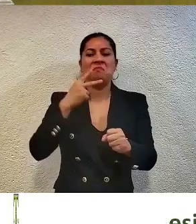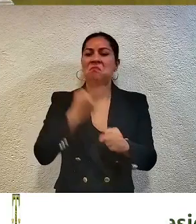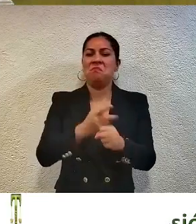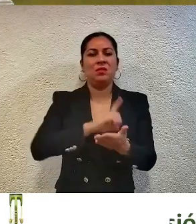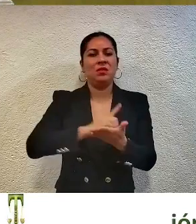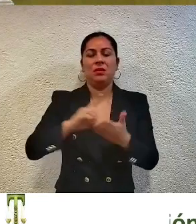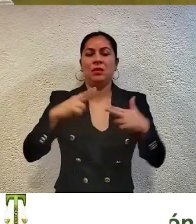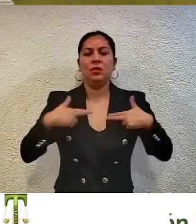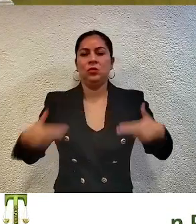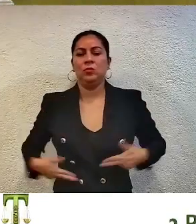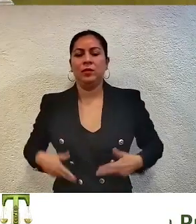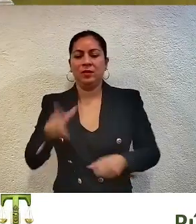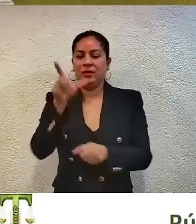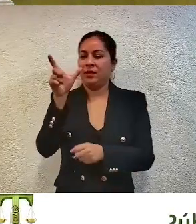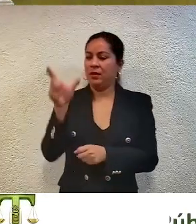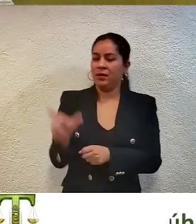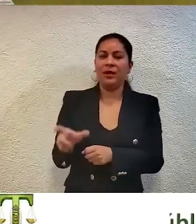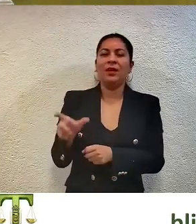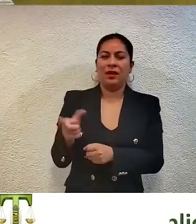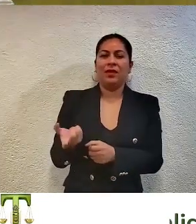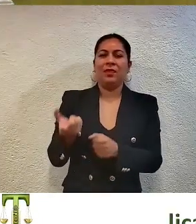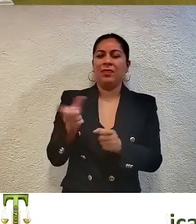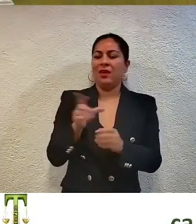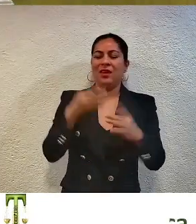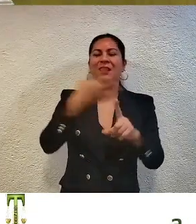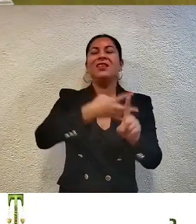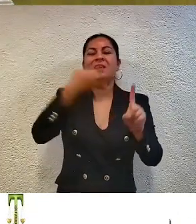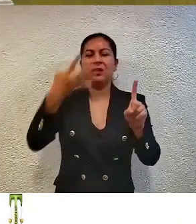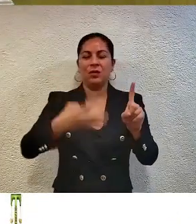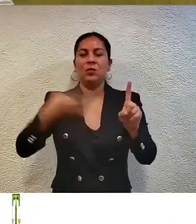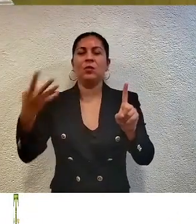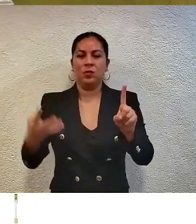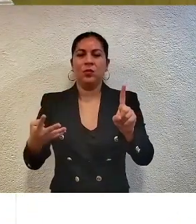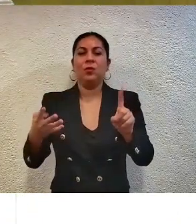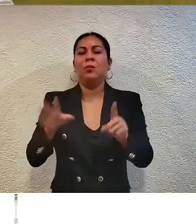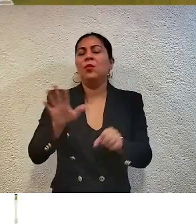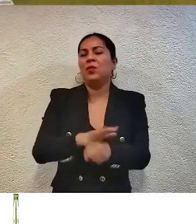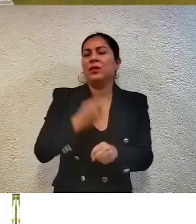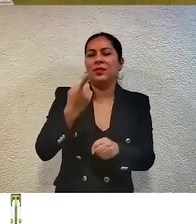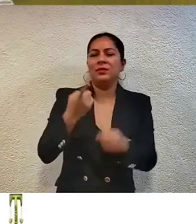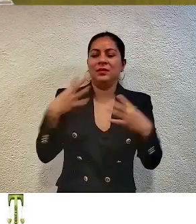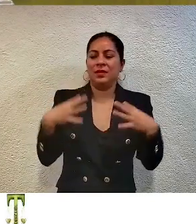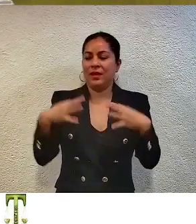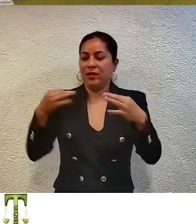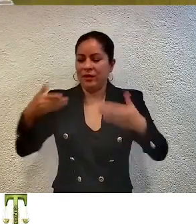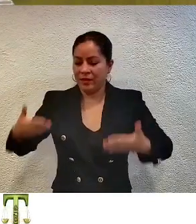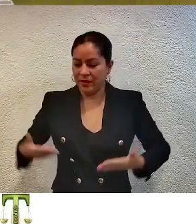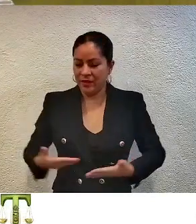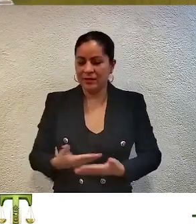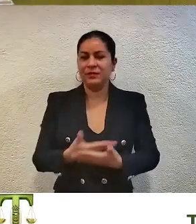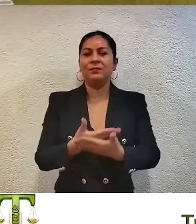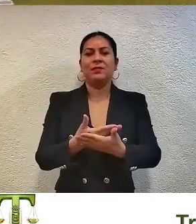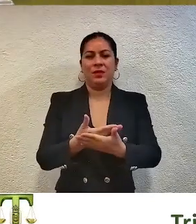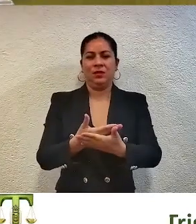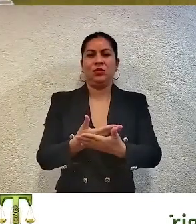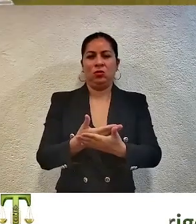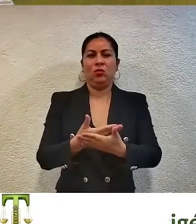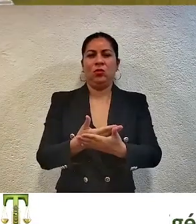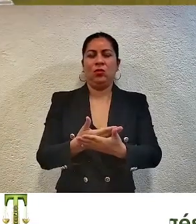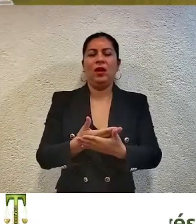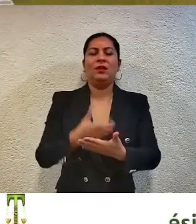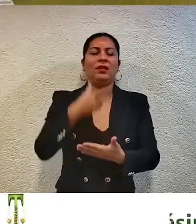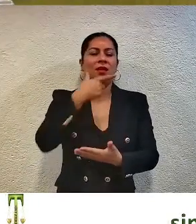a la autoidentificación o autoadscripción de género, ya que atribuir el género de origen, biológico, el género al que deba